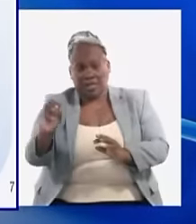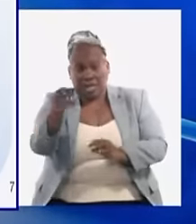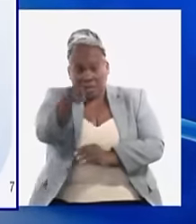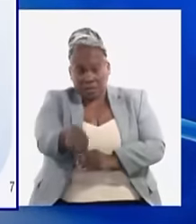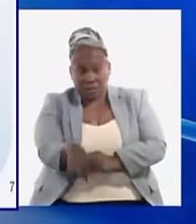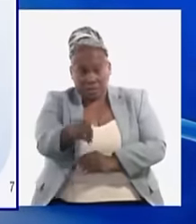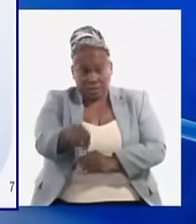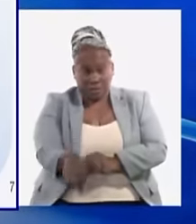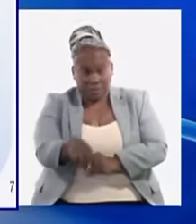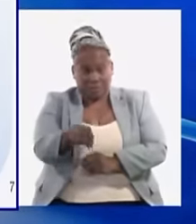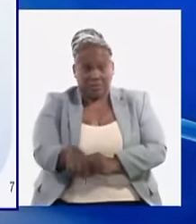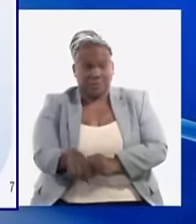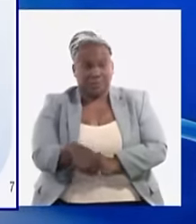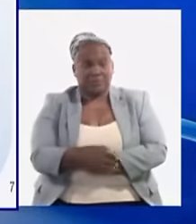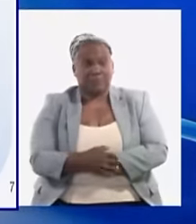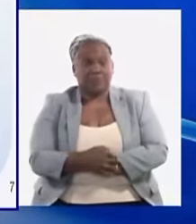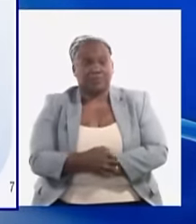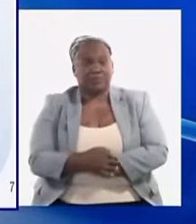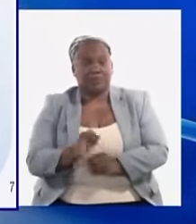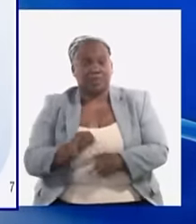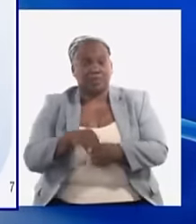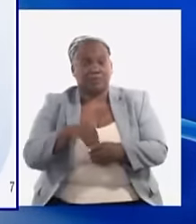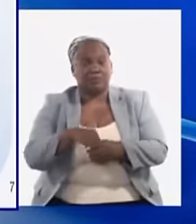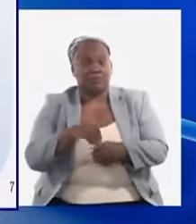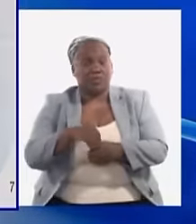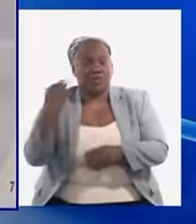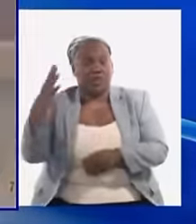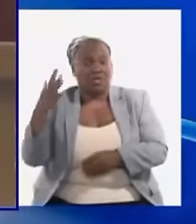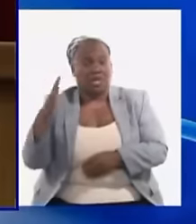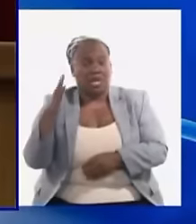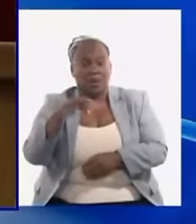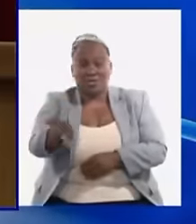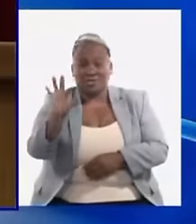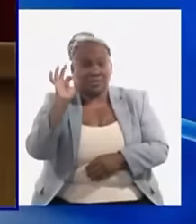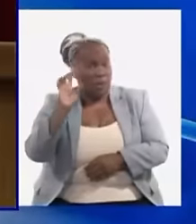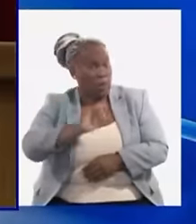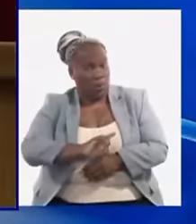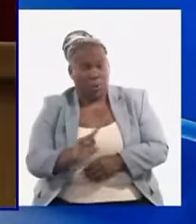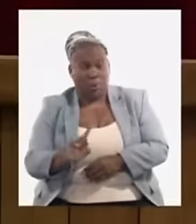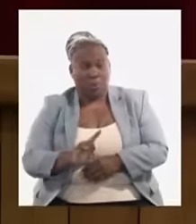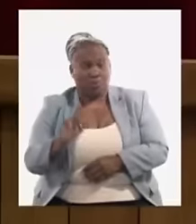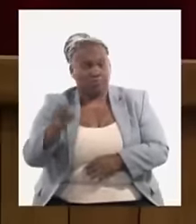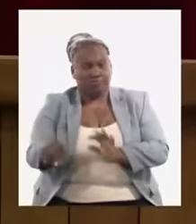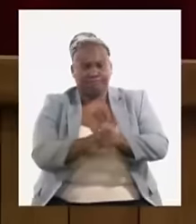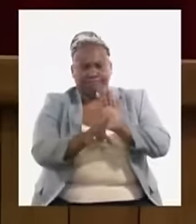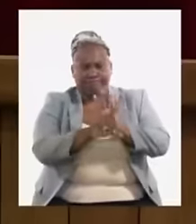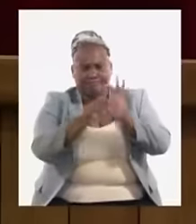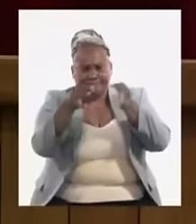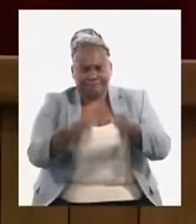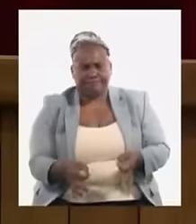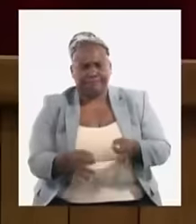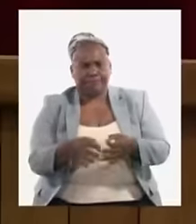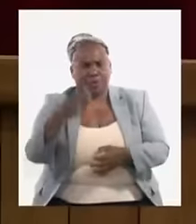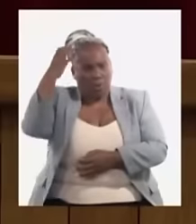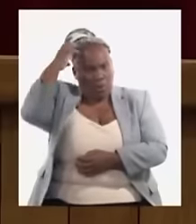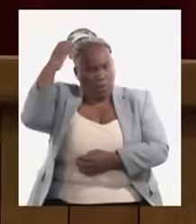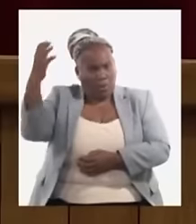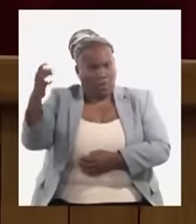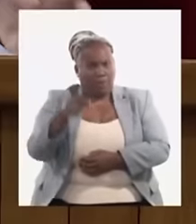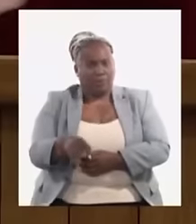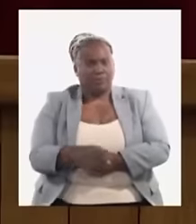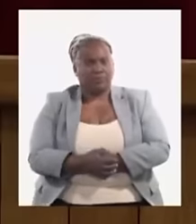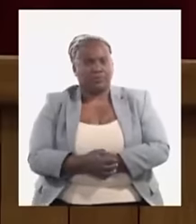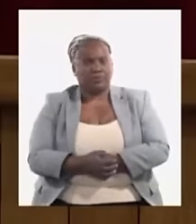perspectiva, la inversión extranjera no es una opción, está establecido y así por el Gobierno que es